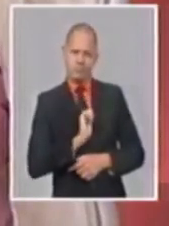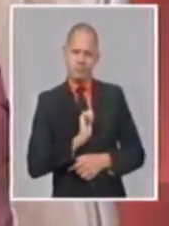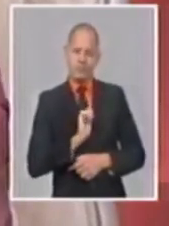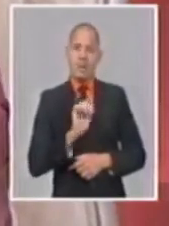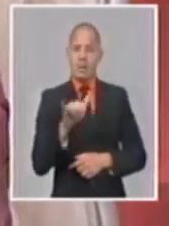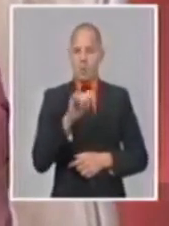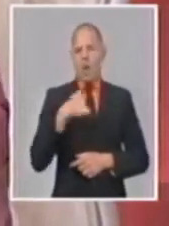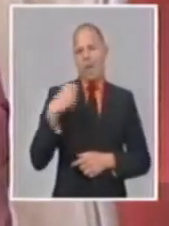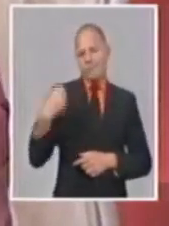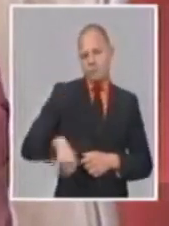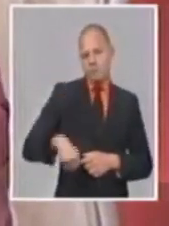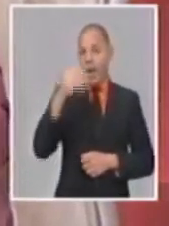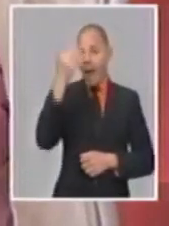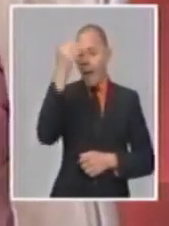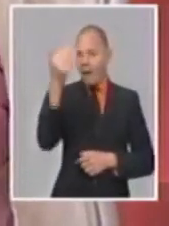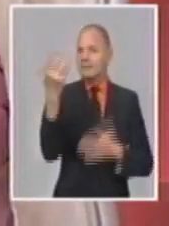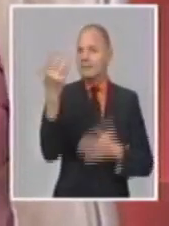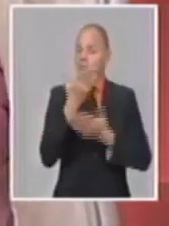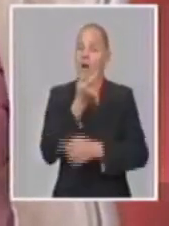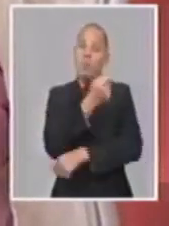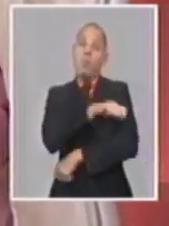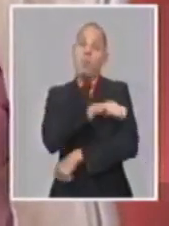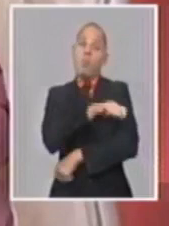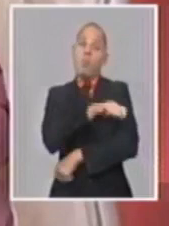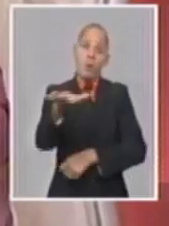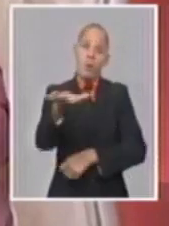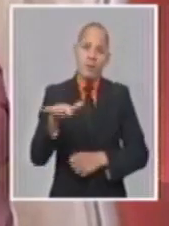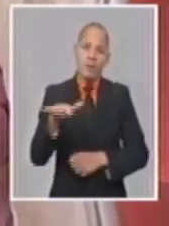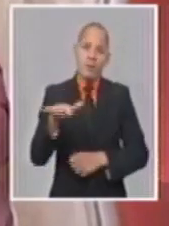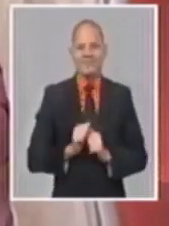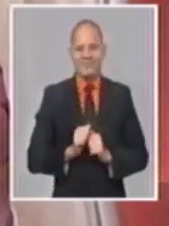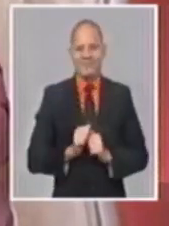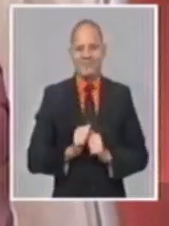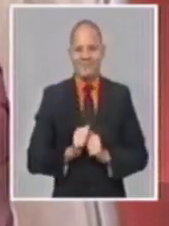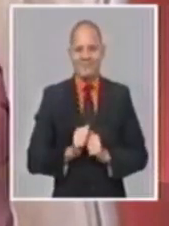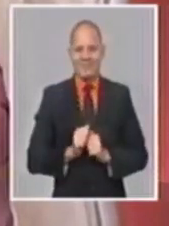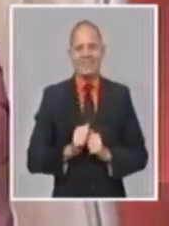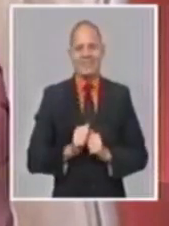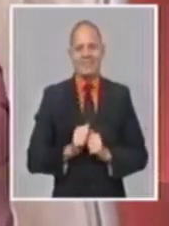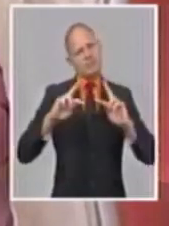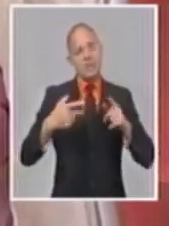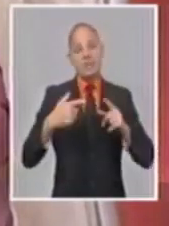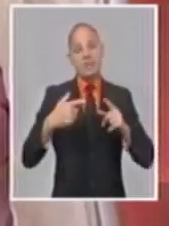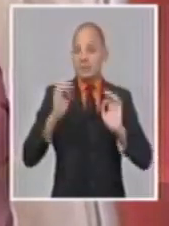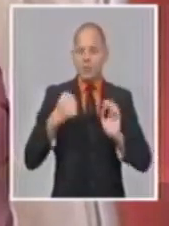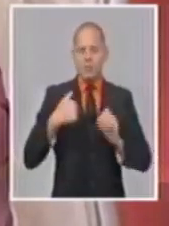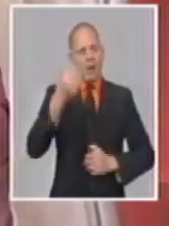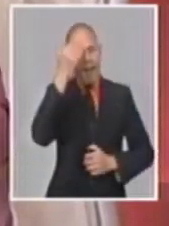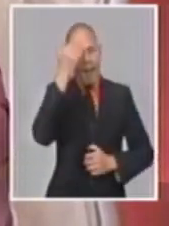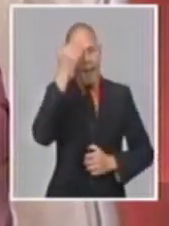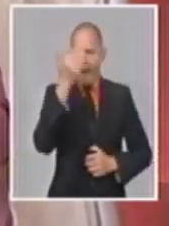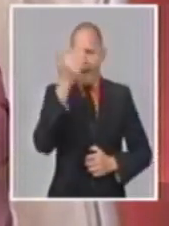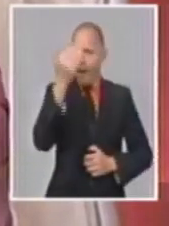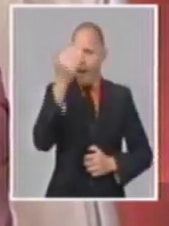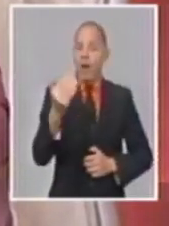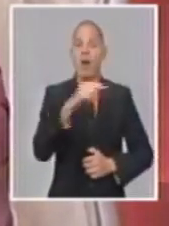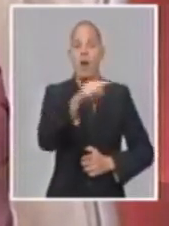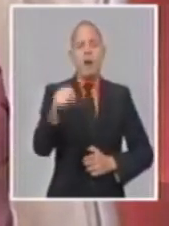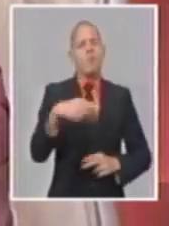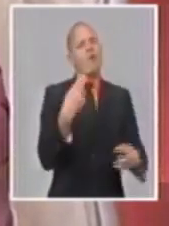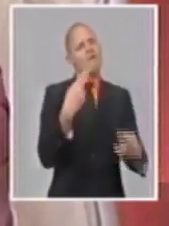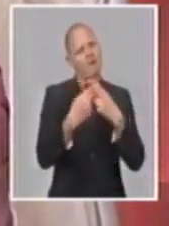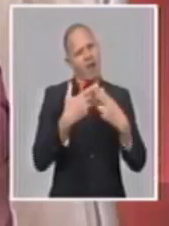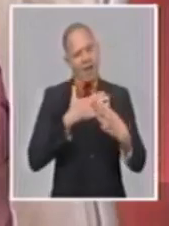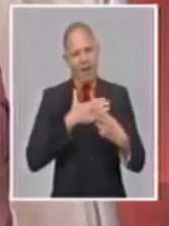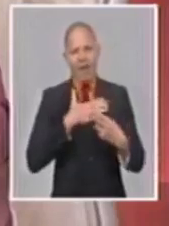un poco también agradecerle a la población una vez más un poco la confianza que ha